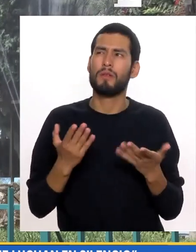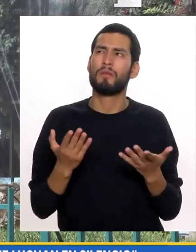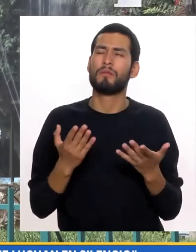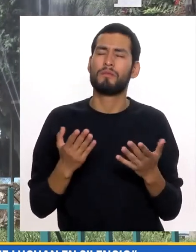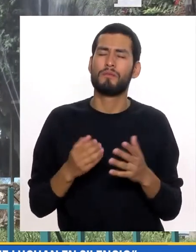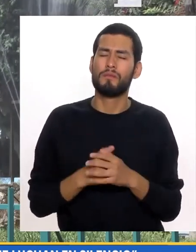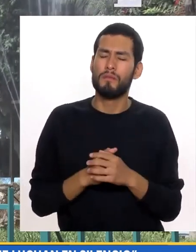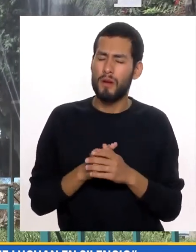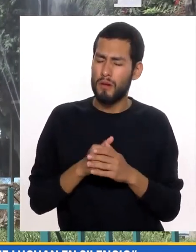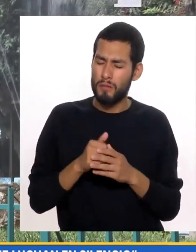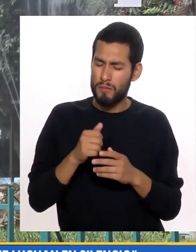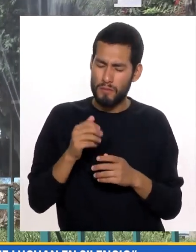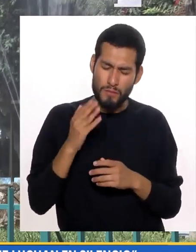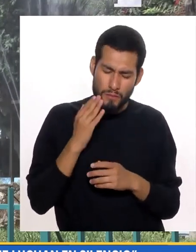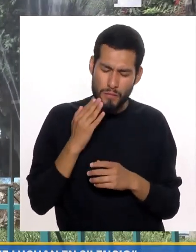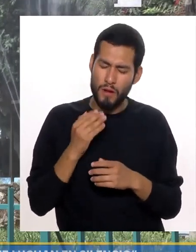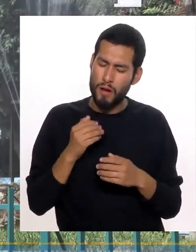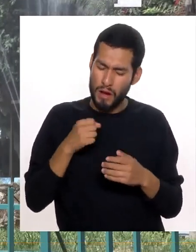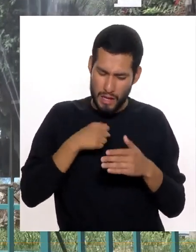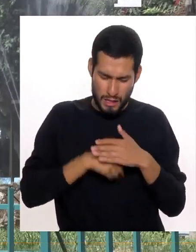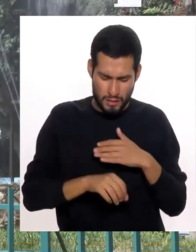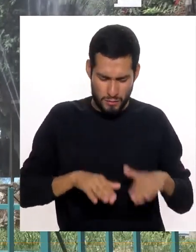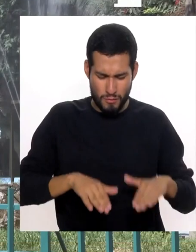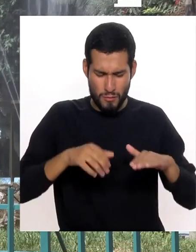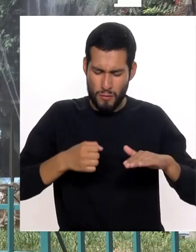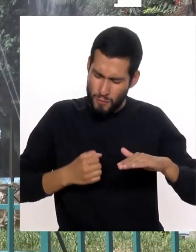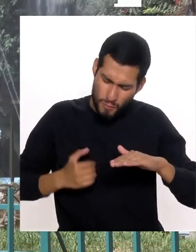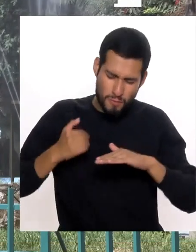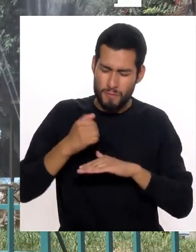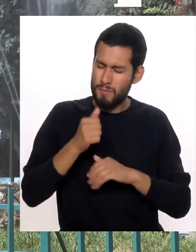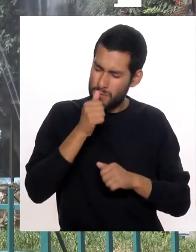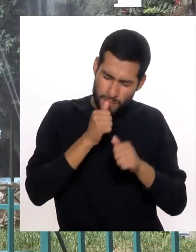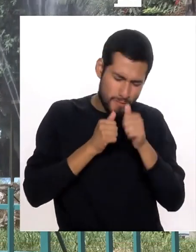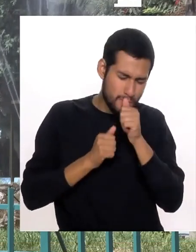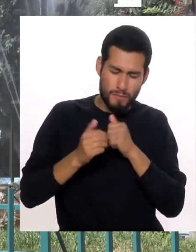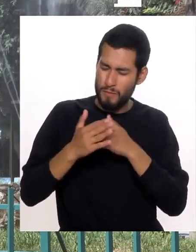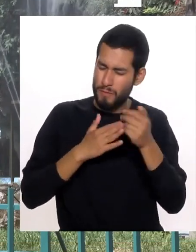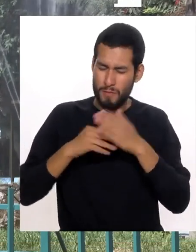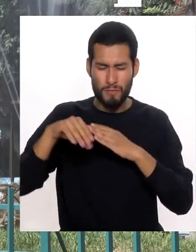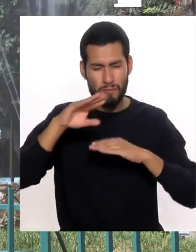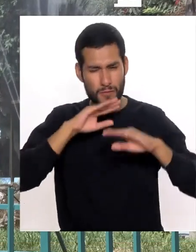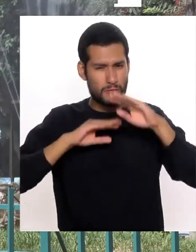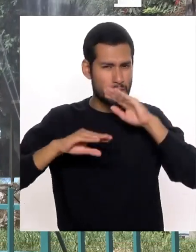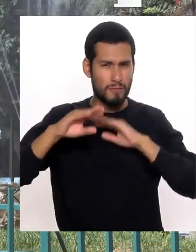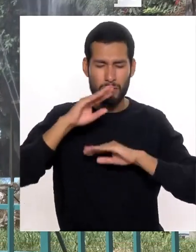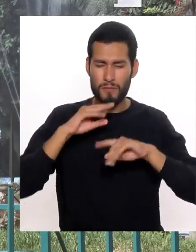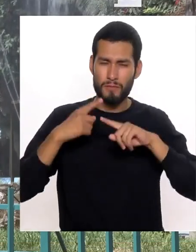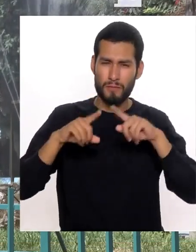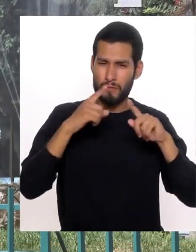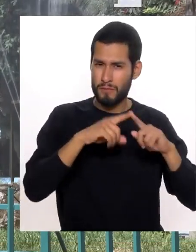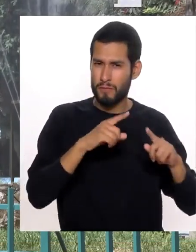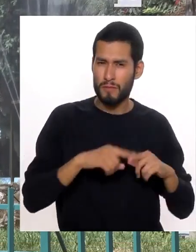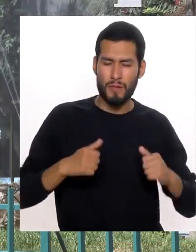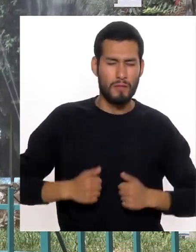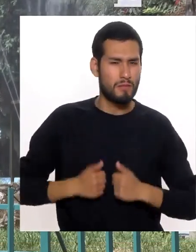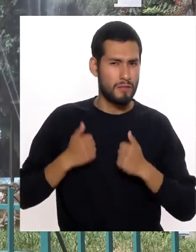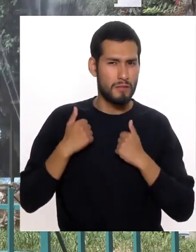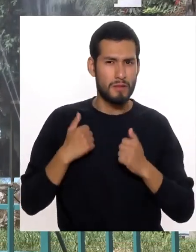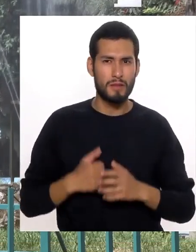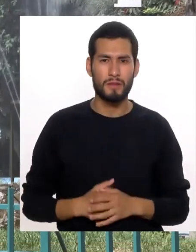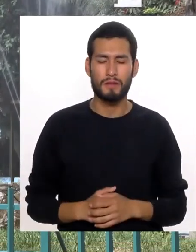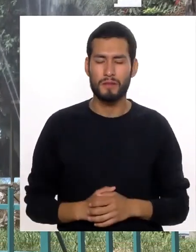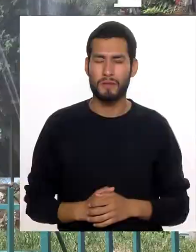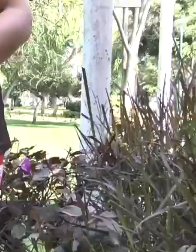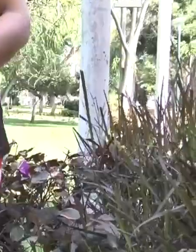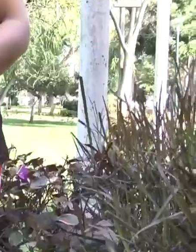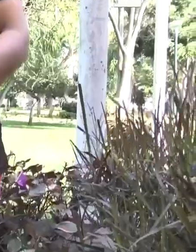silencio Que sacan Adelante A sus hijos Pese a todas Pese Las adversidades Que se puedan Encontrar